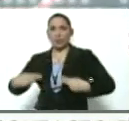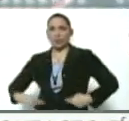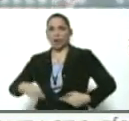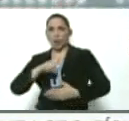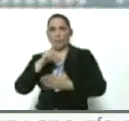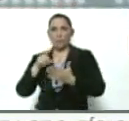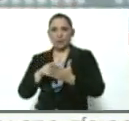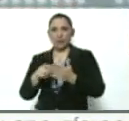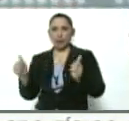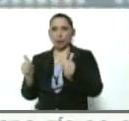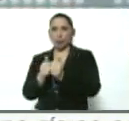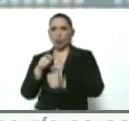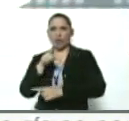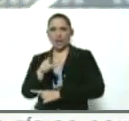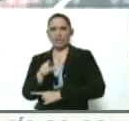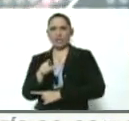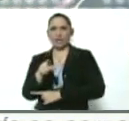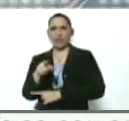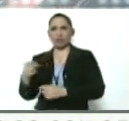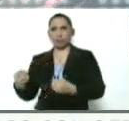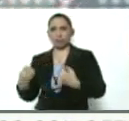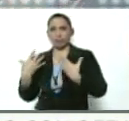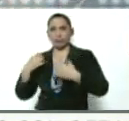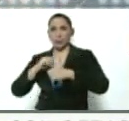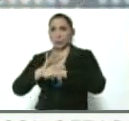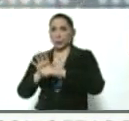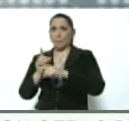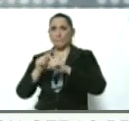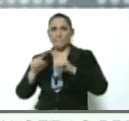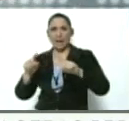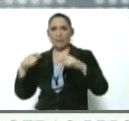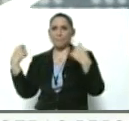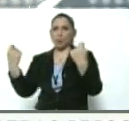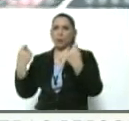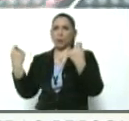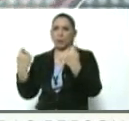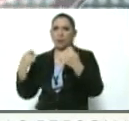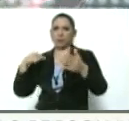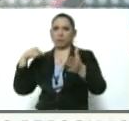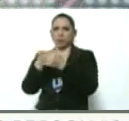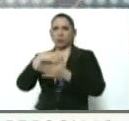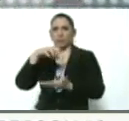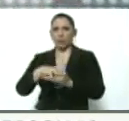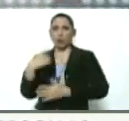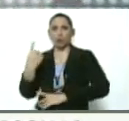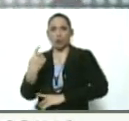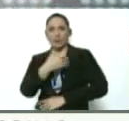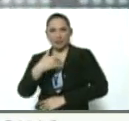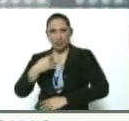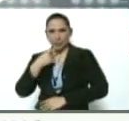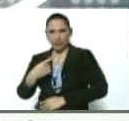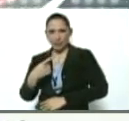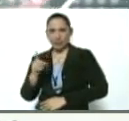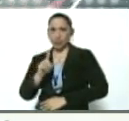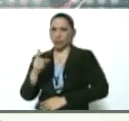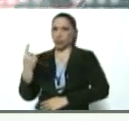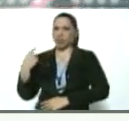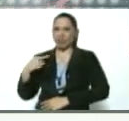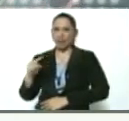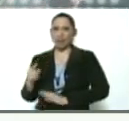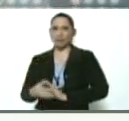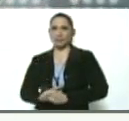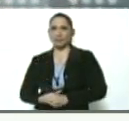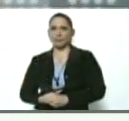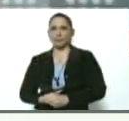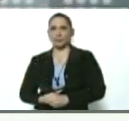con esta pandemia para promover una incursión yo solamente te quiero decir para no tener para no contestar